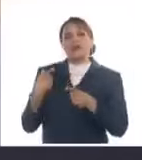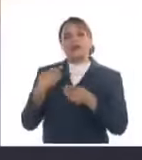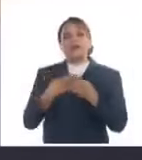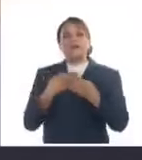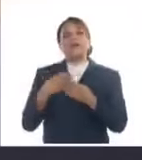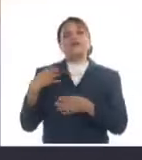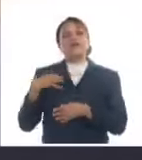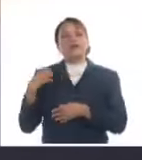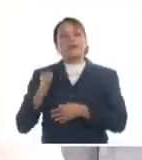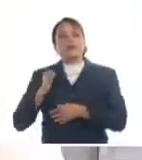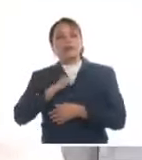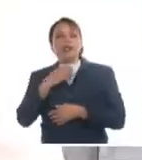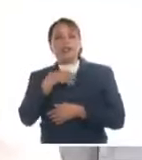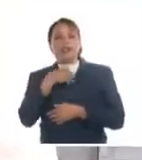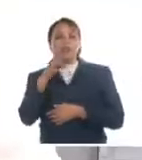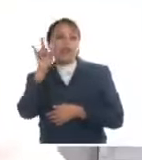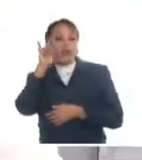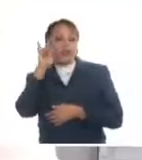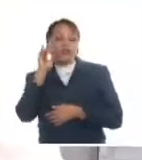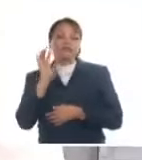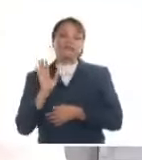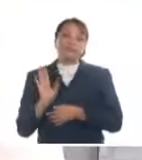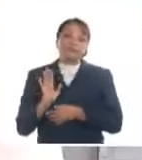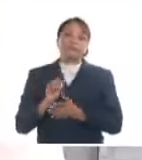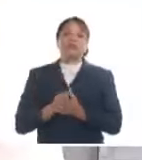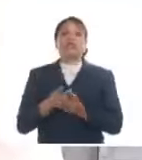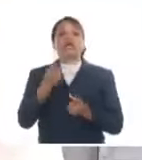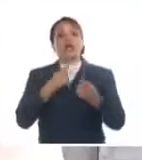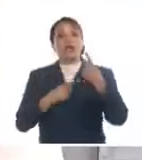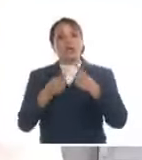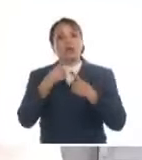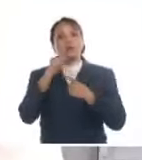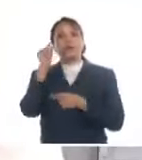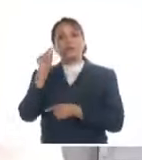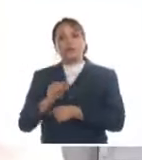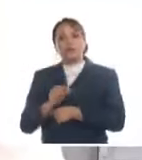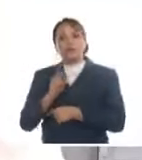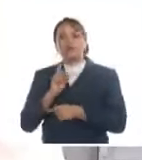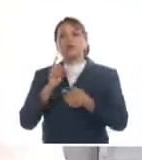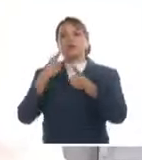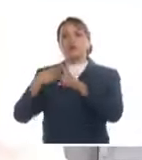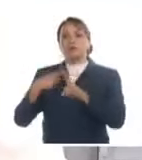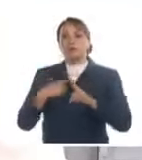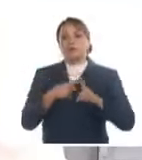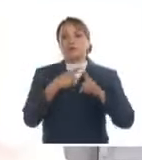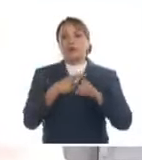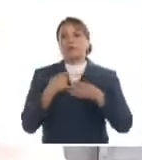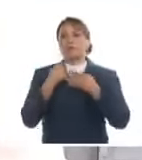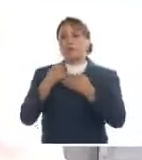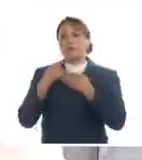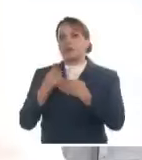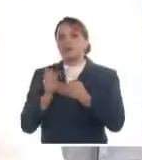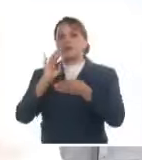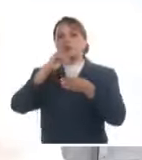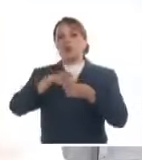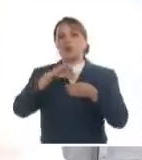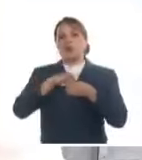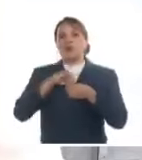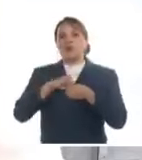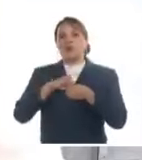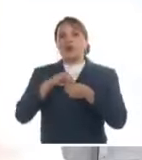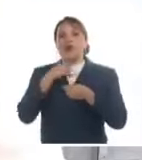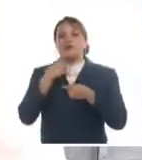leche? Y también yo creo que es justo reconocer que algunos de esos actores también se han sumado para incorporar sus